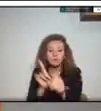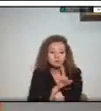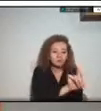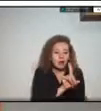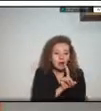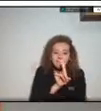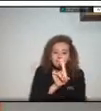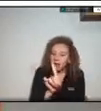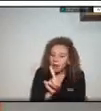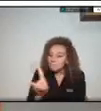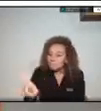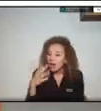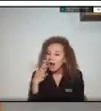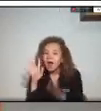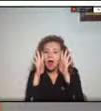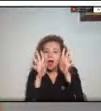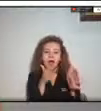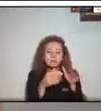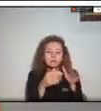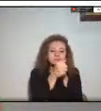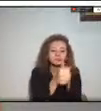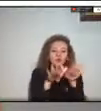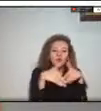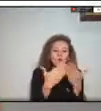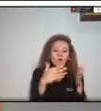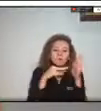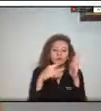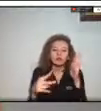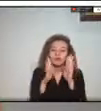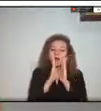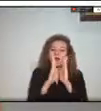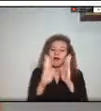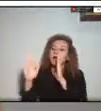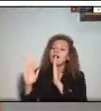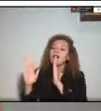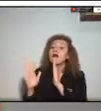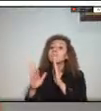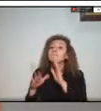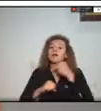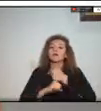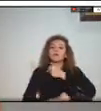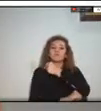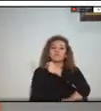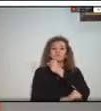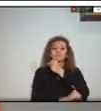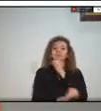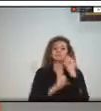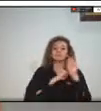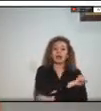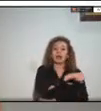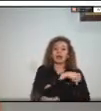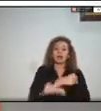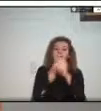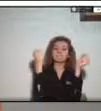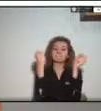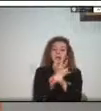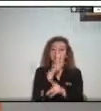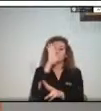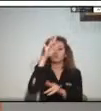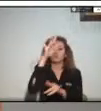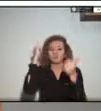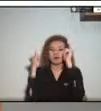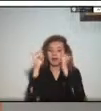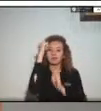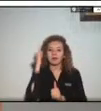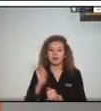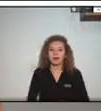asesoría técnica a cada uno de los municipios para fortalecer la gestión del riesgo en el departamento de Casanarese es como lo que se ha encontrado hasta el momento y